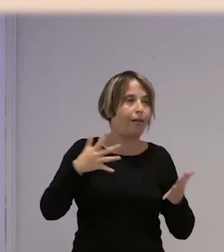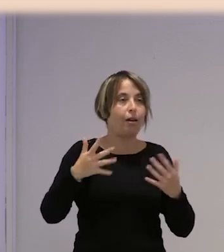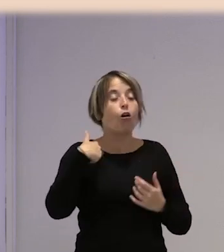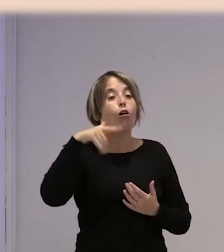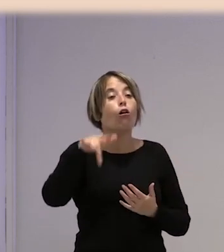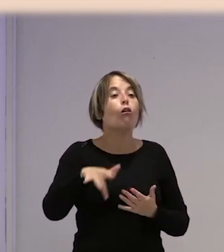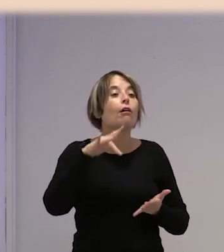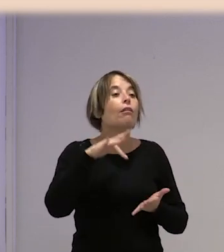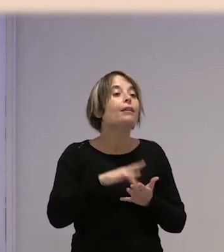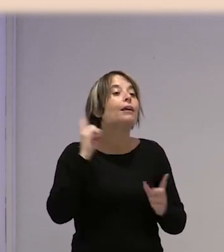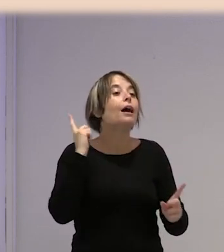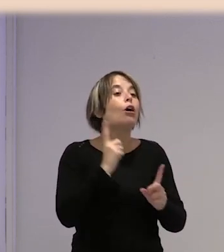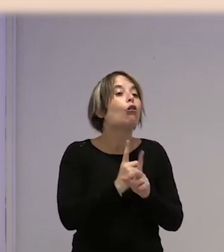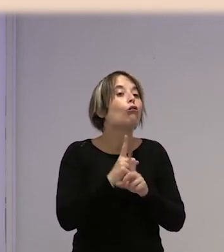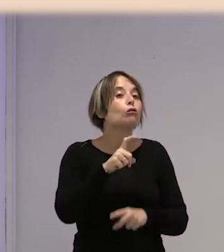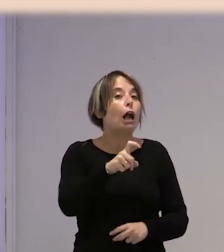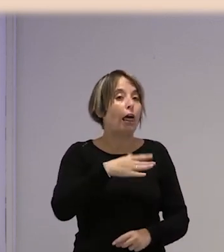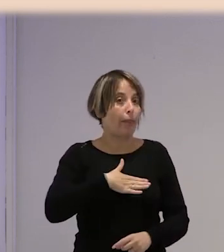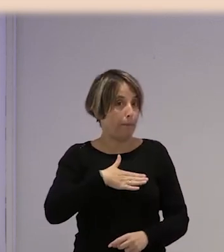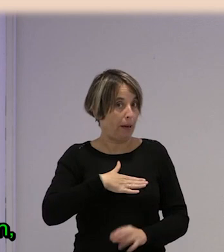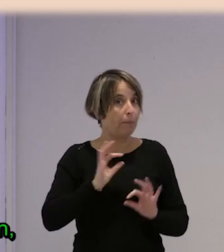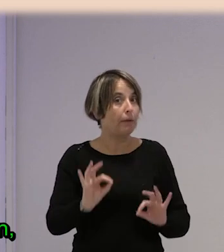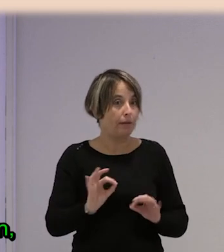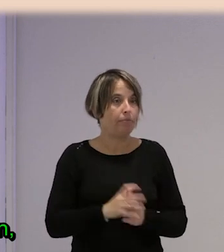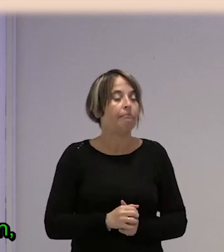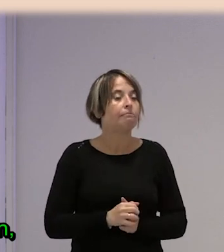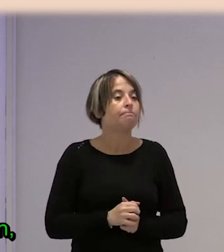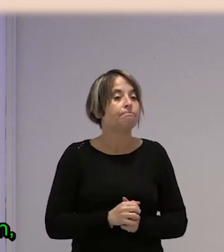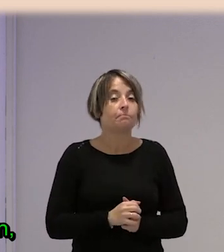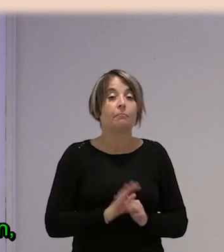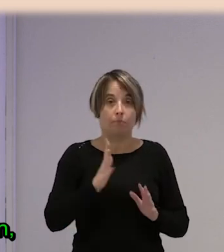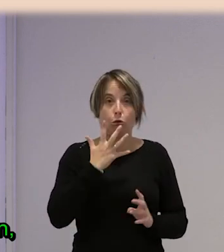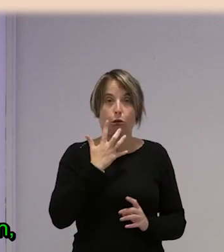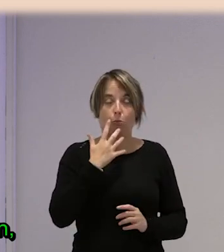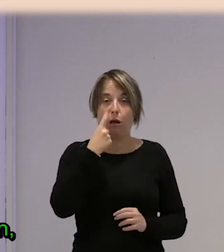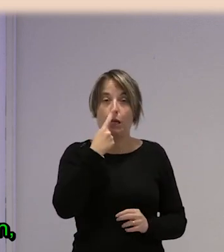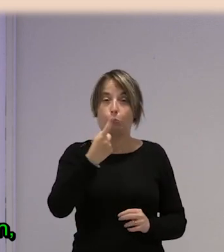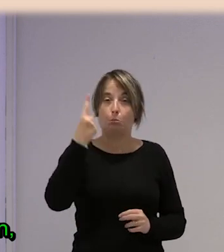hoy es el día contra el cáncer de mama, puede ser, ¿no? Pues el año pasado